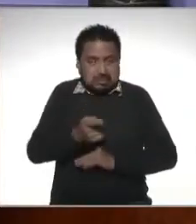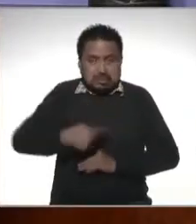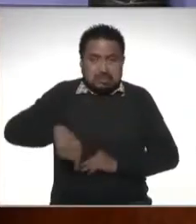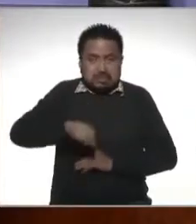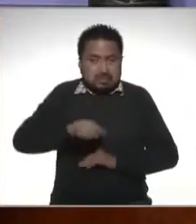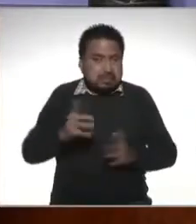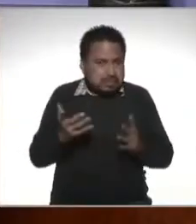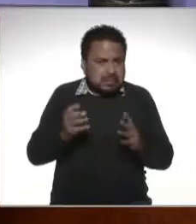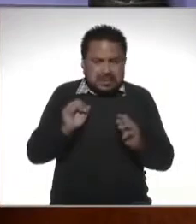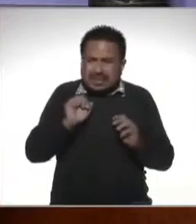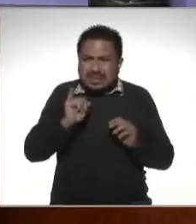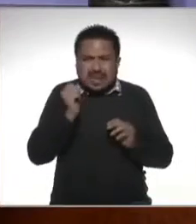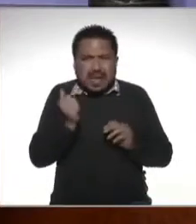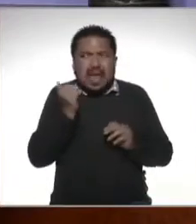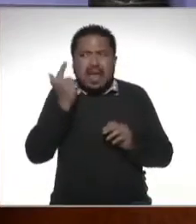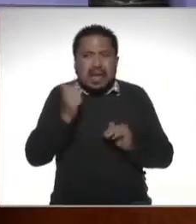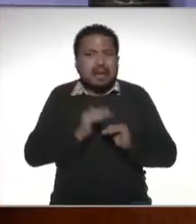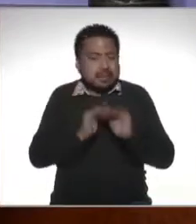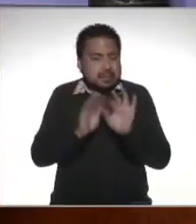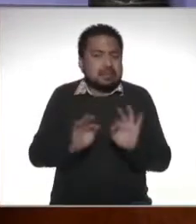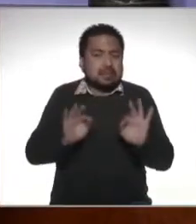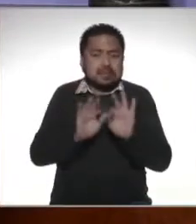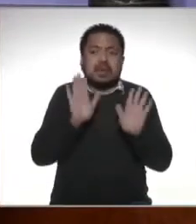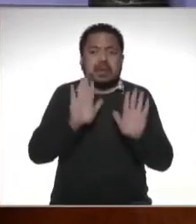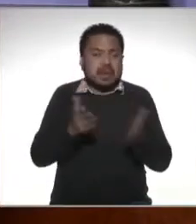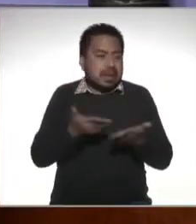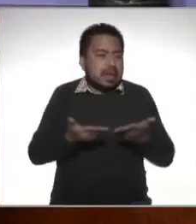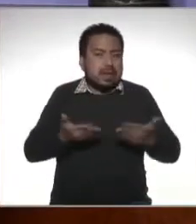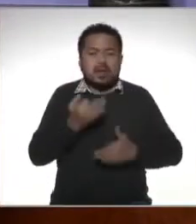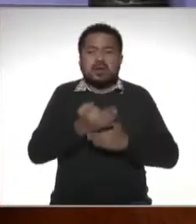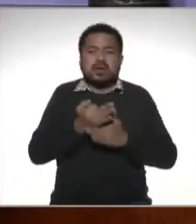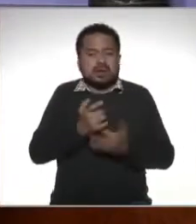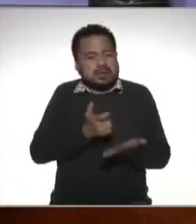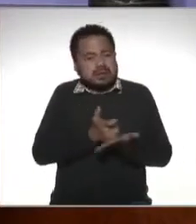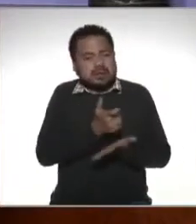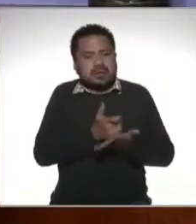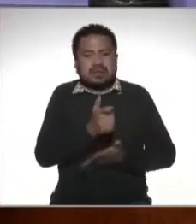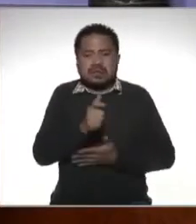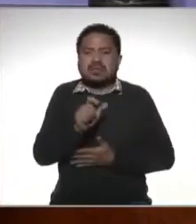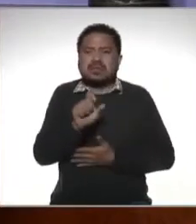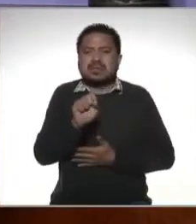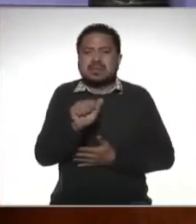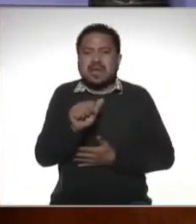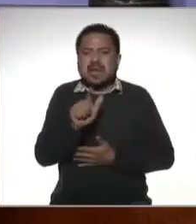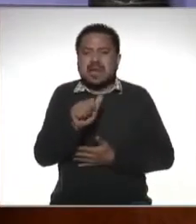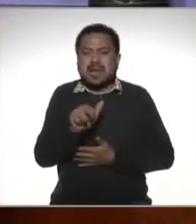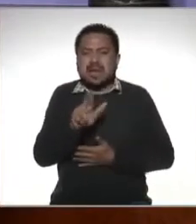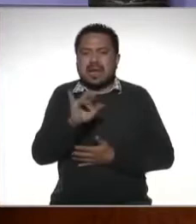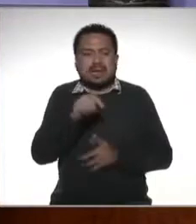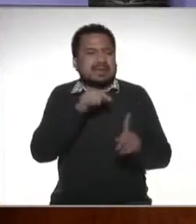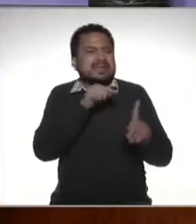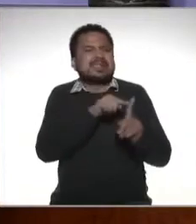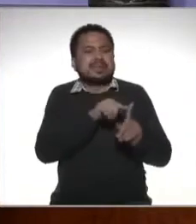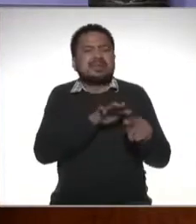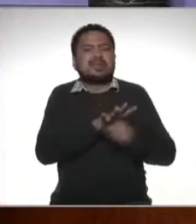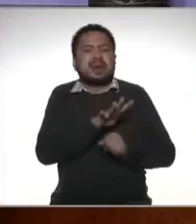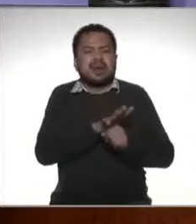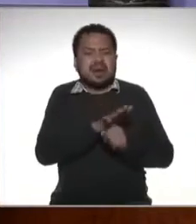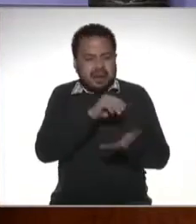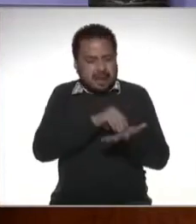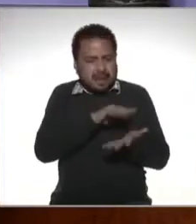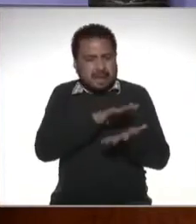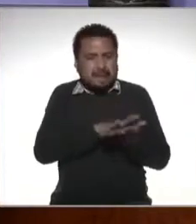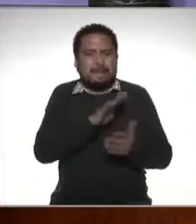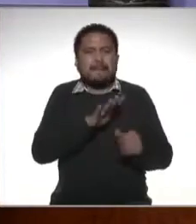creo que sí era algo muy importante ahora en el caso de sueldos y salarios pues justamente es uno de los